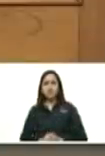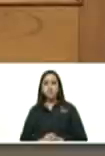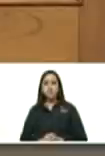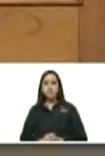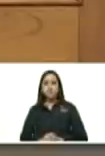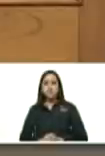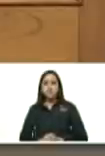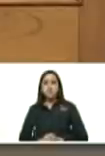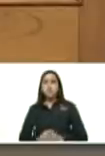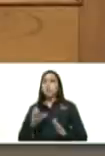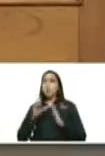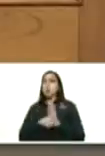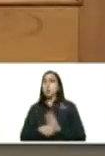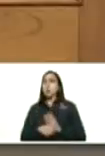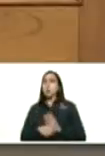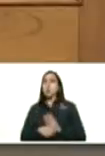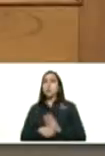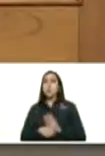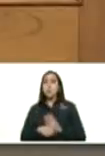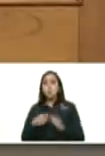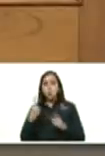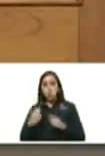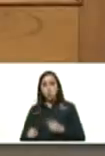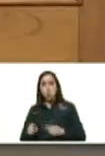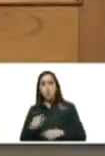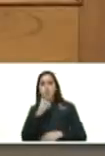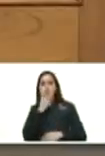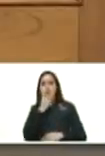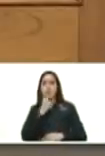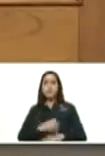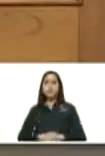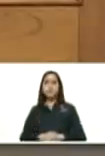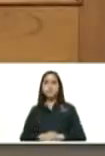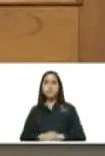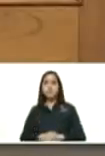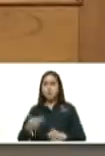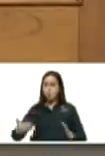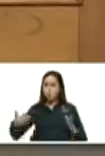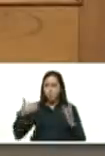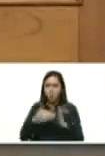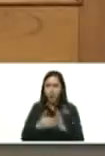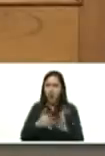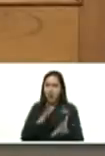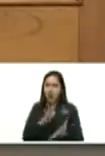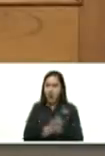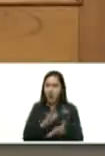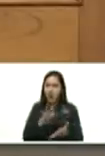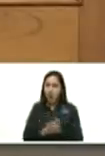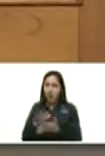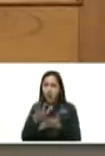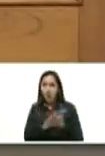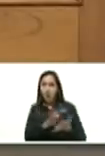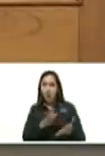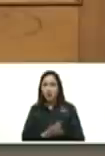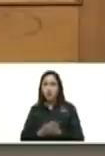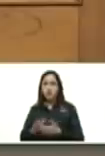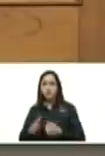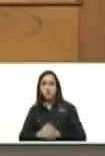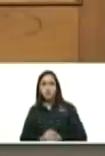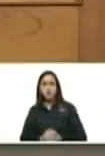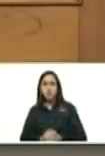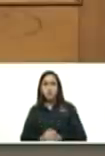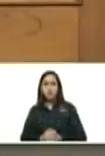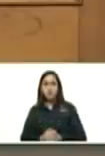y después vino lo que vino fue vulnerado el estado de bienestar vulnerado